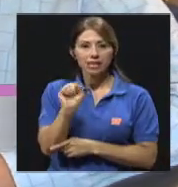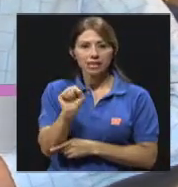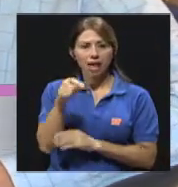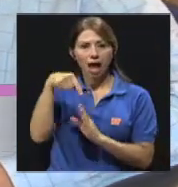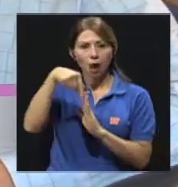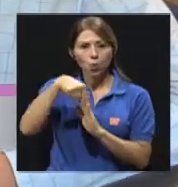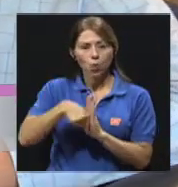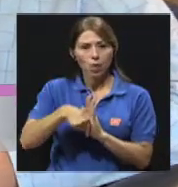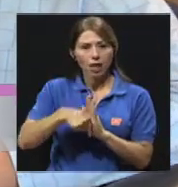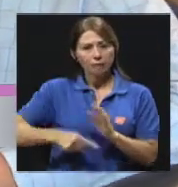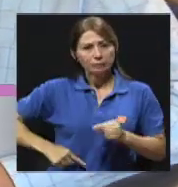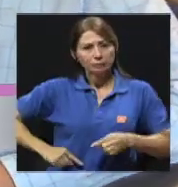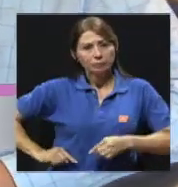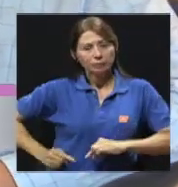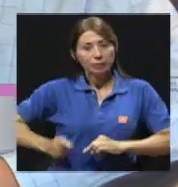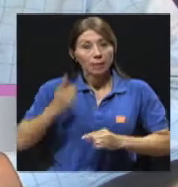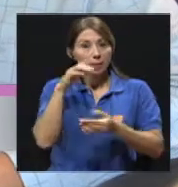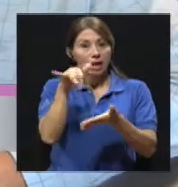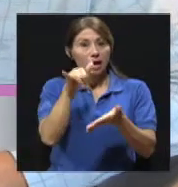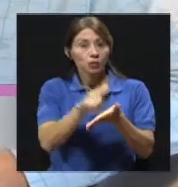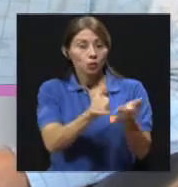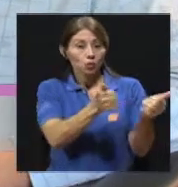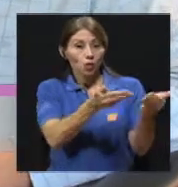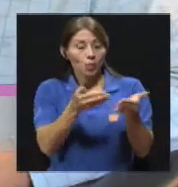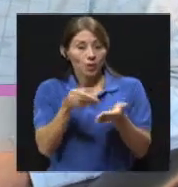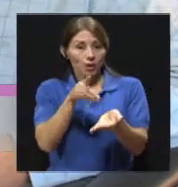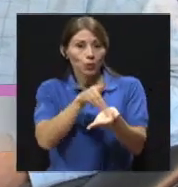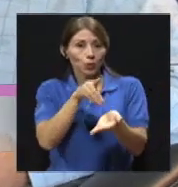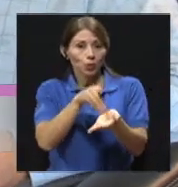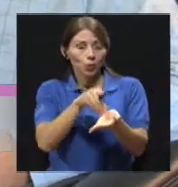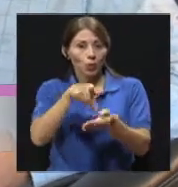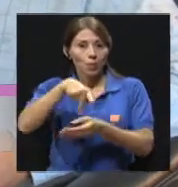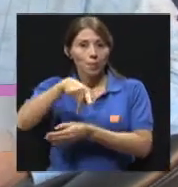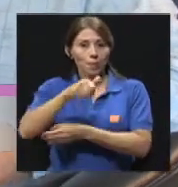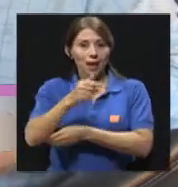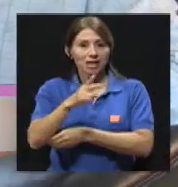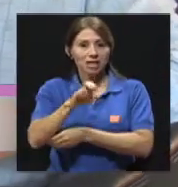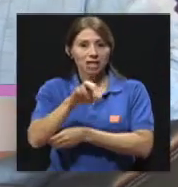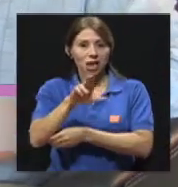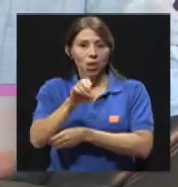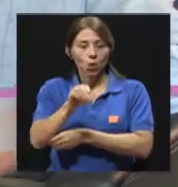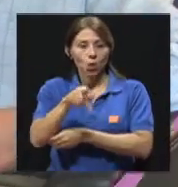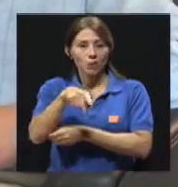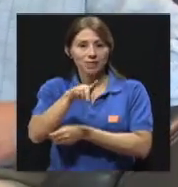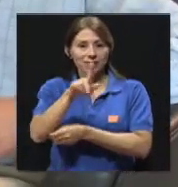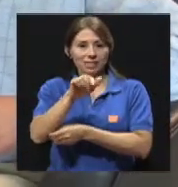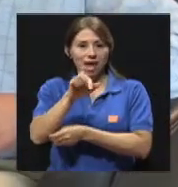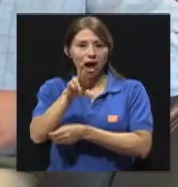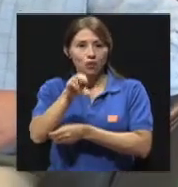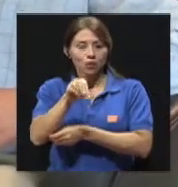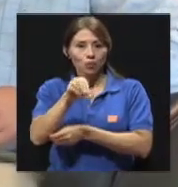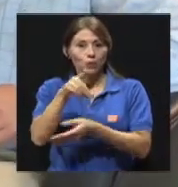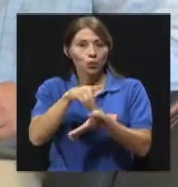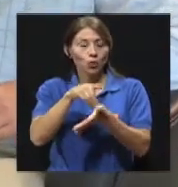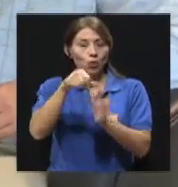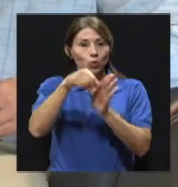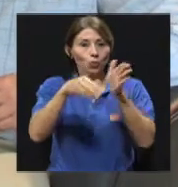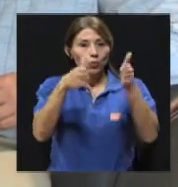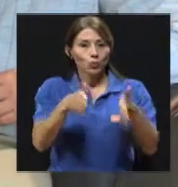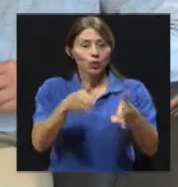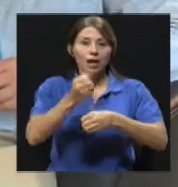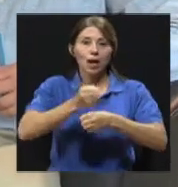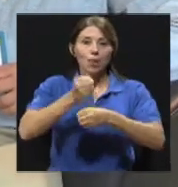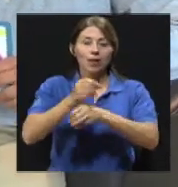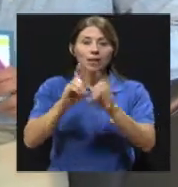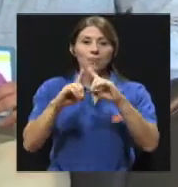nos acompaña el médico cirujano, doctor Pacheco Pizarro, quien labora en el Departamento de Cirugía General del